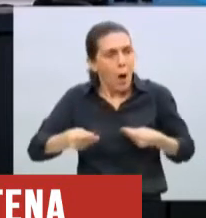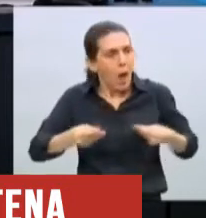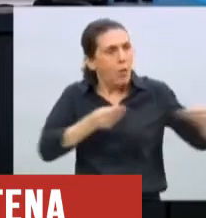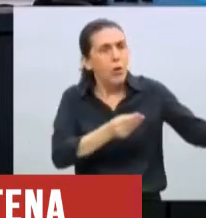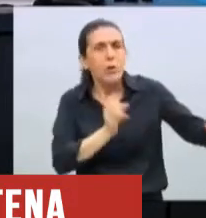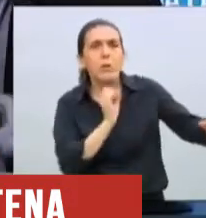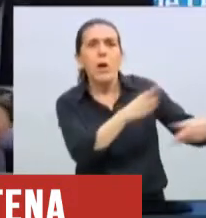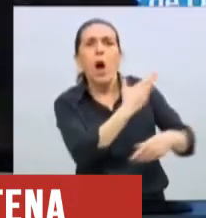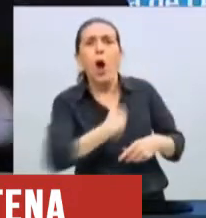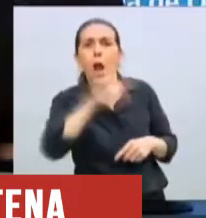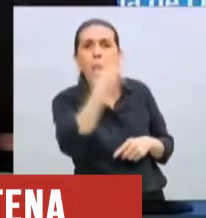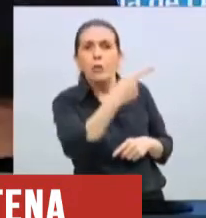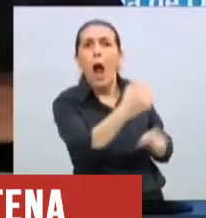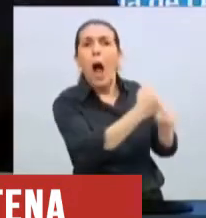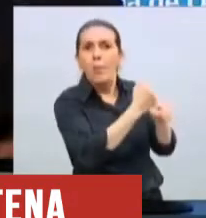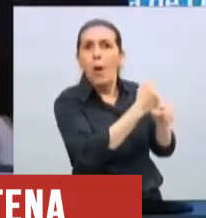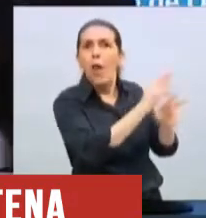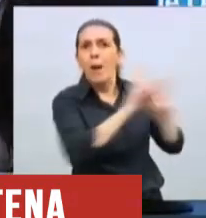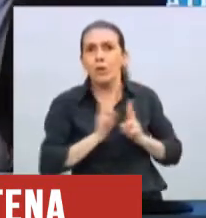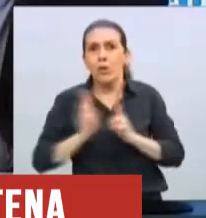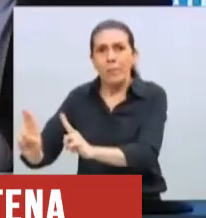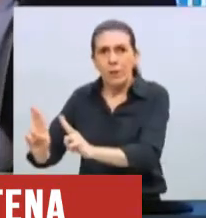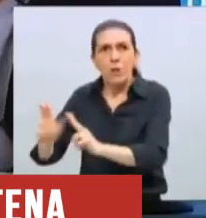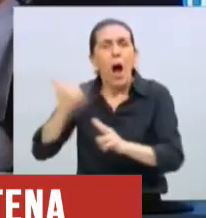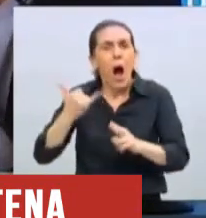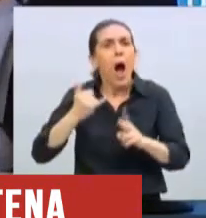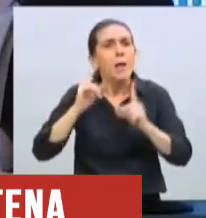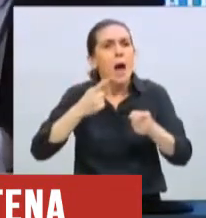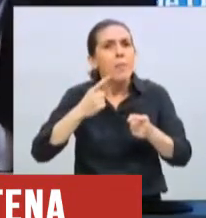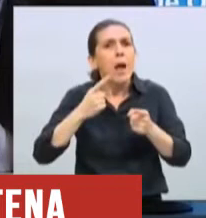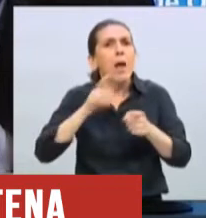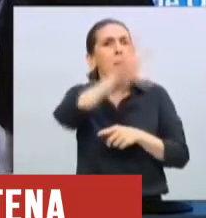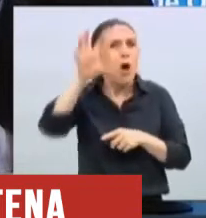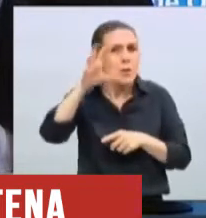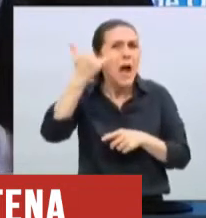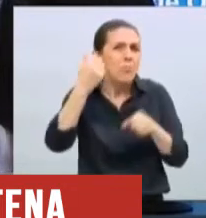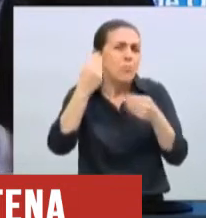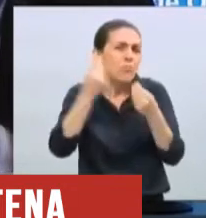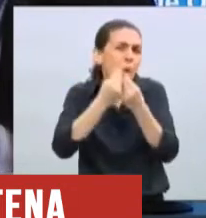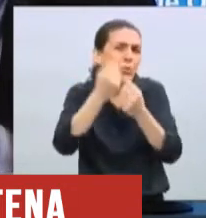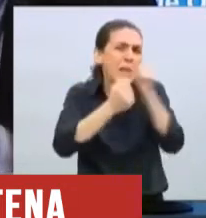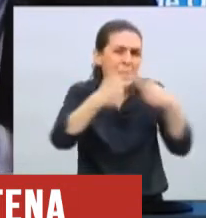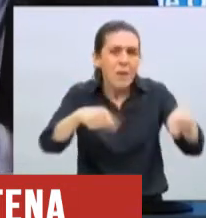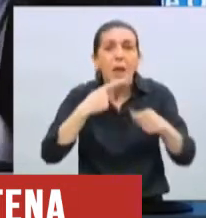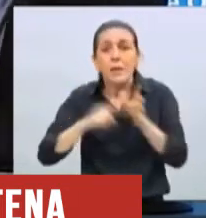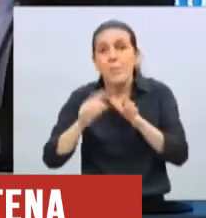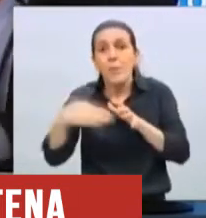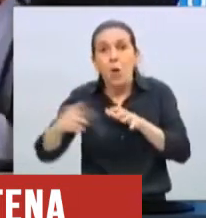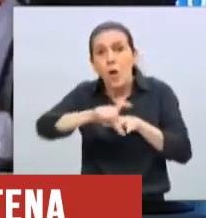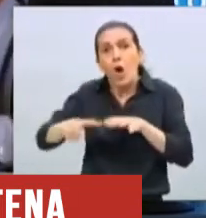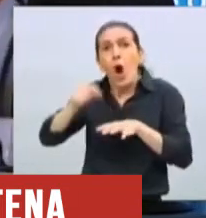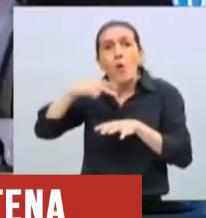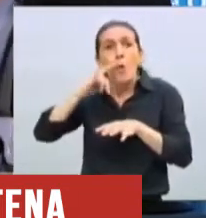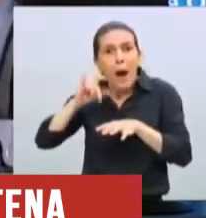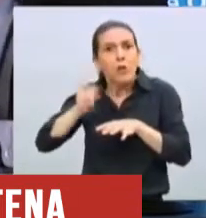nacional. En el interior tenemos muchísimas actividades, en el conurbano tomamos estos recaudos. Y por otro lado,